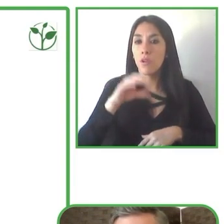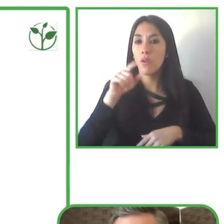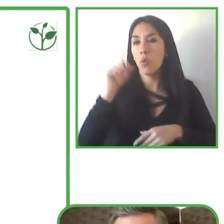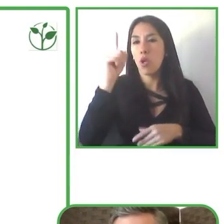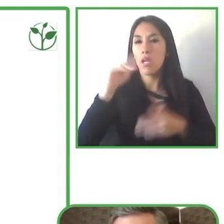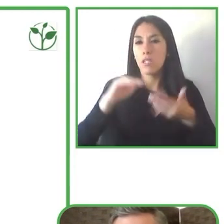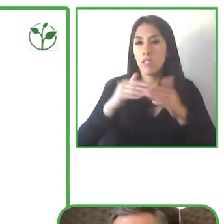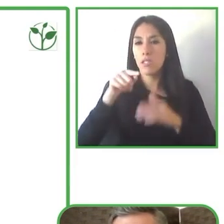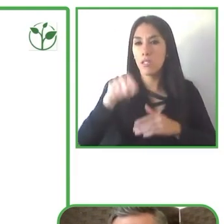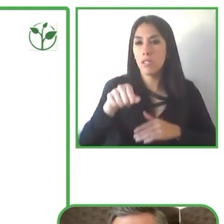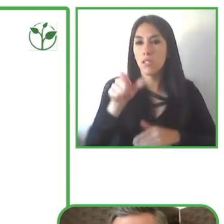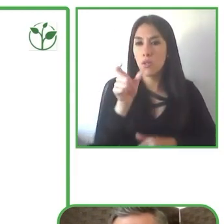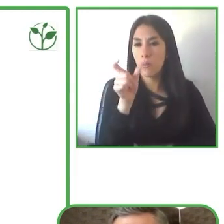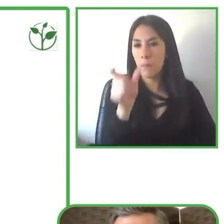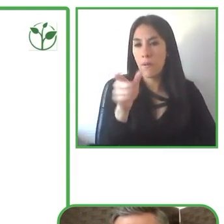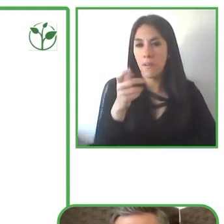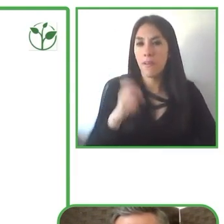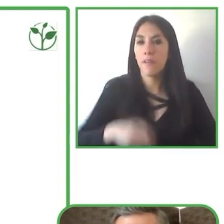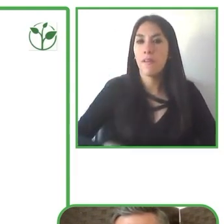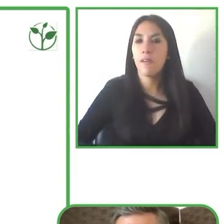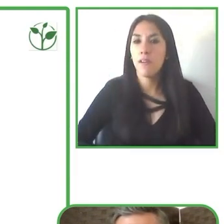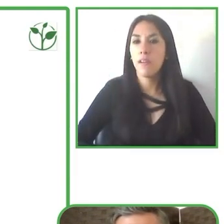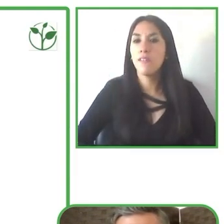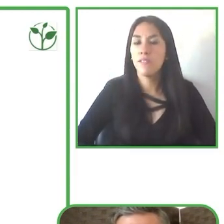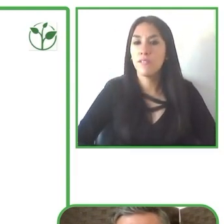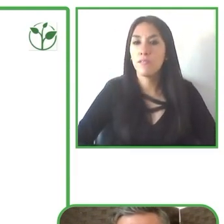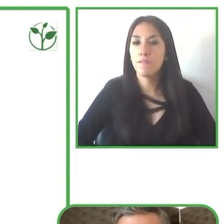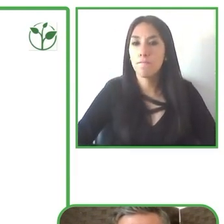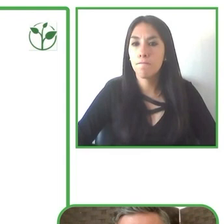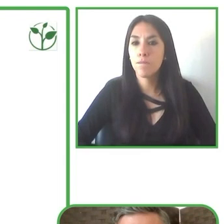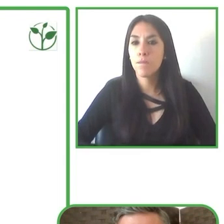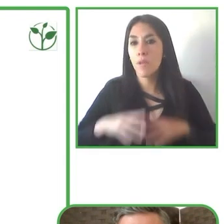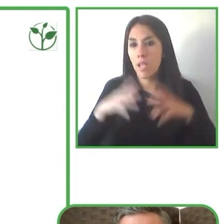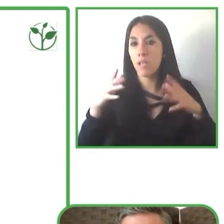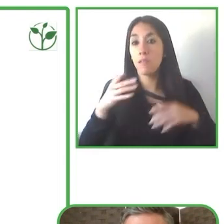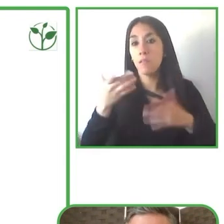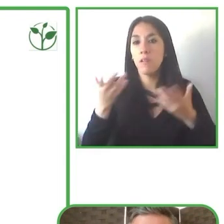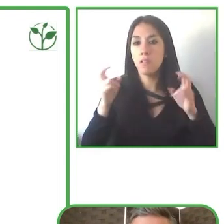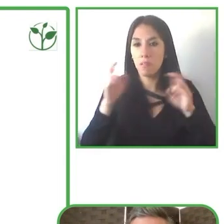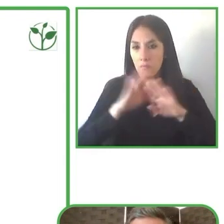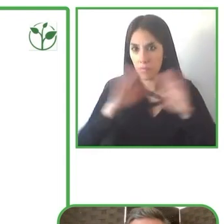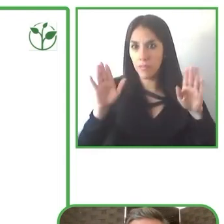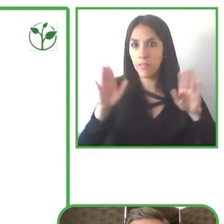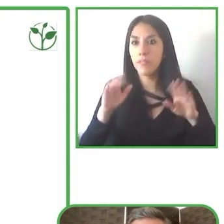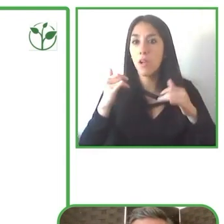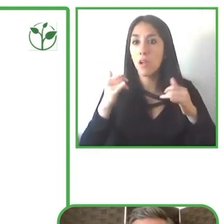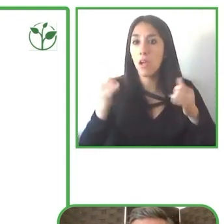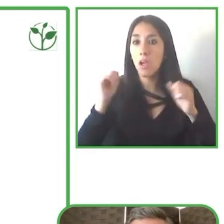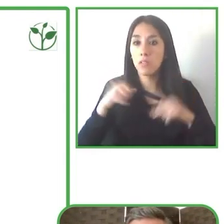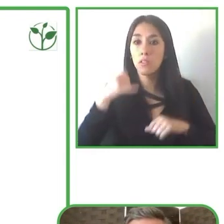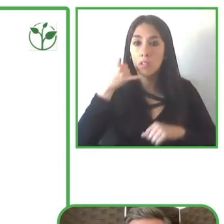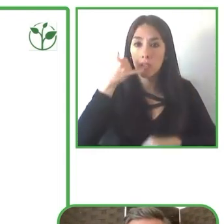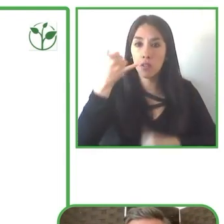necesitan información les voy a compartir mi contacto lo más pronto posible gracias